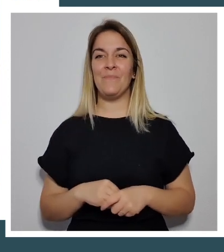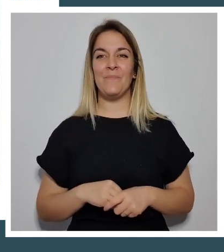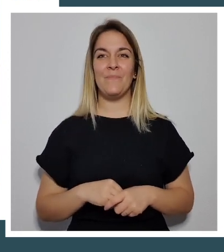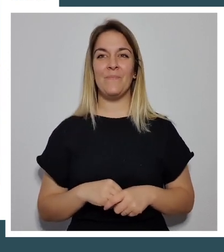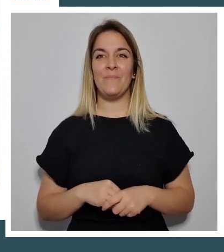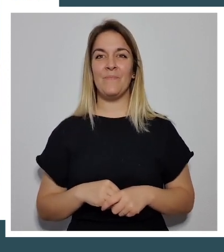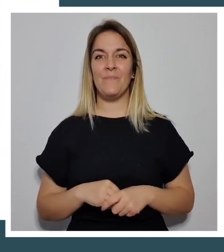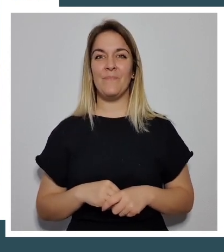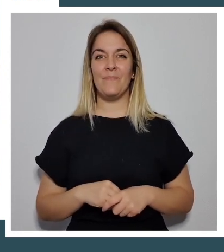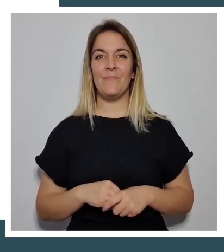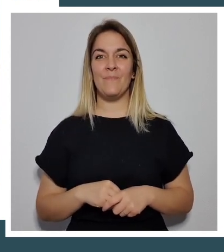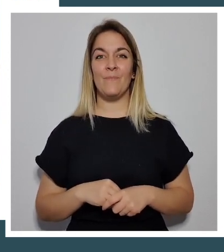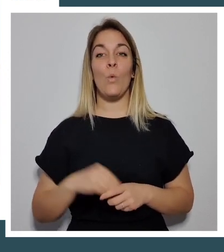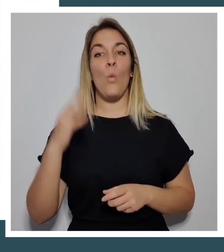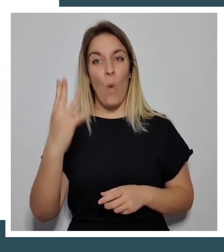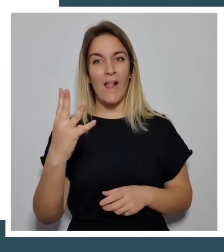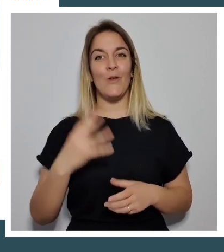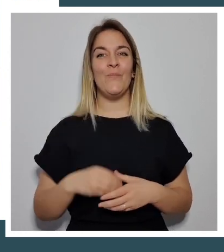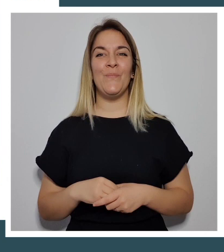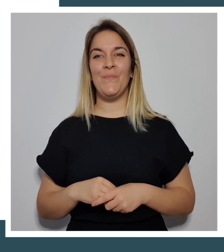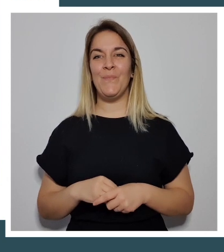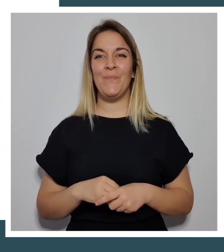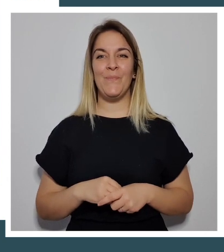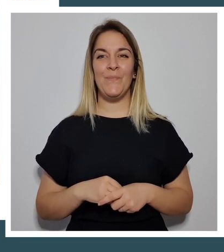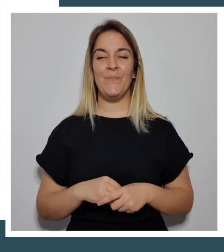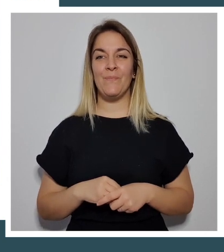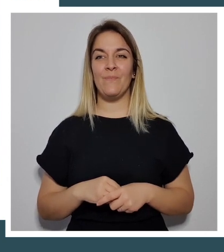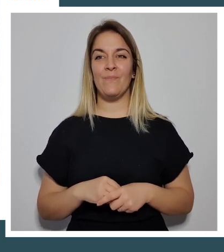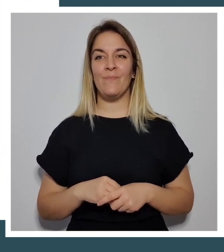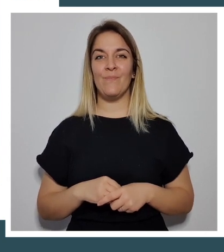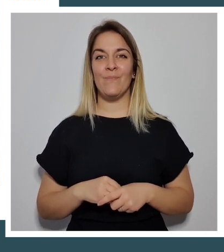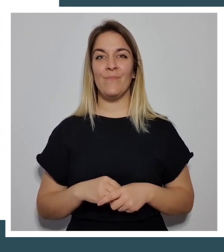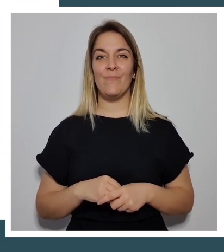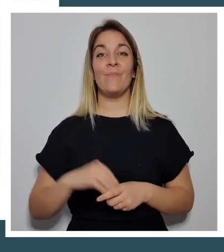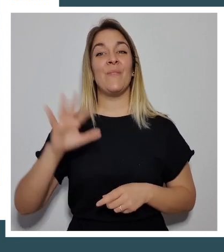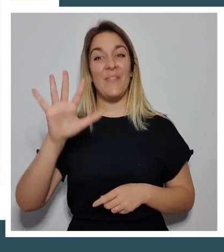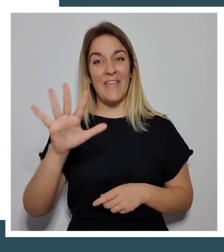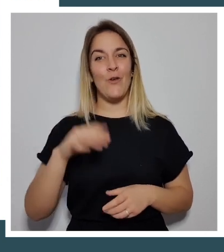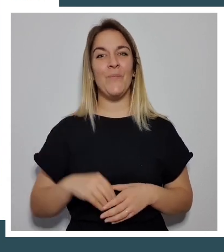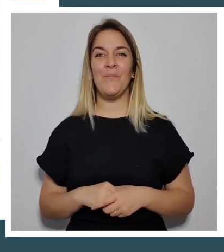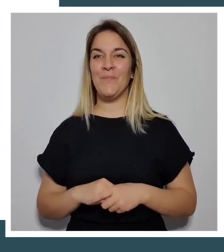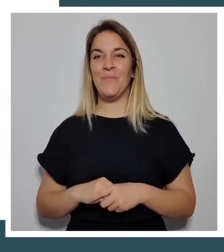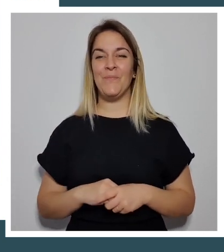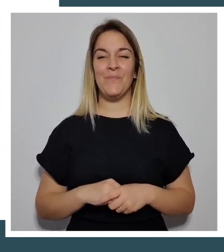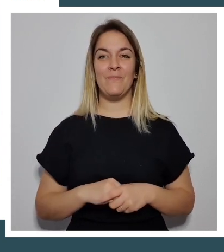4, 5,